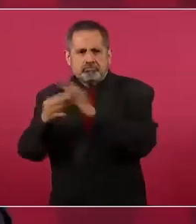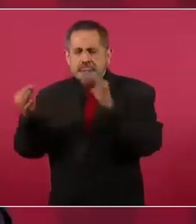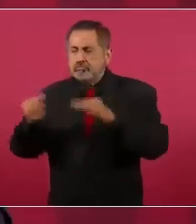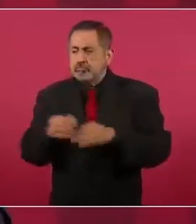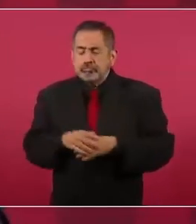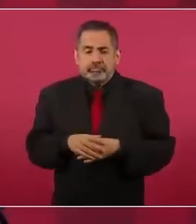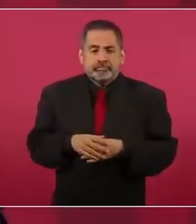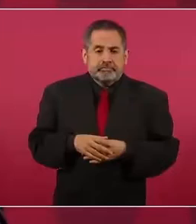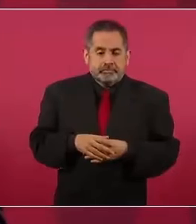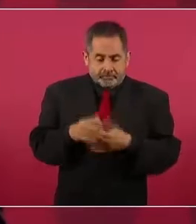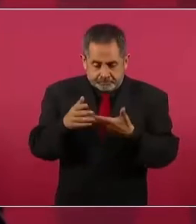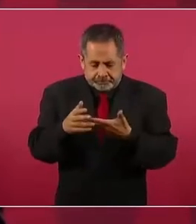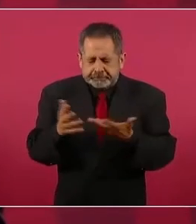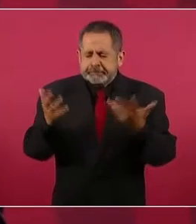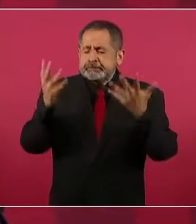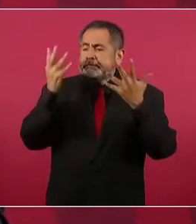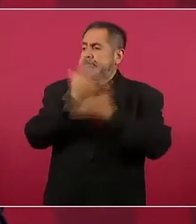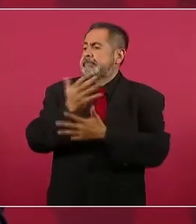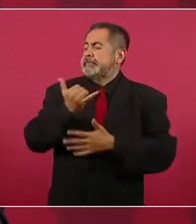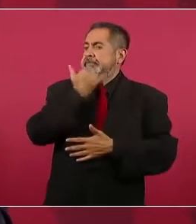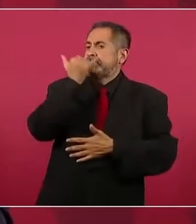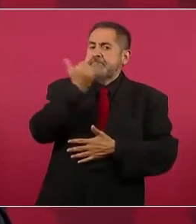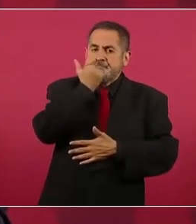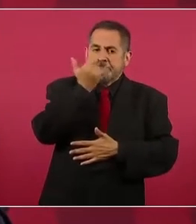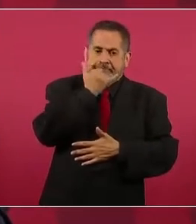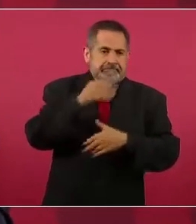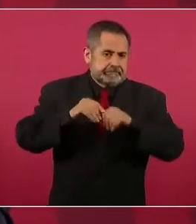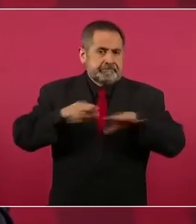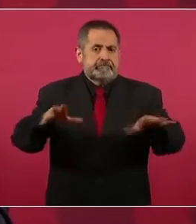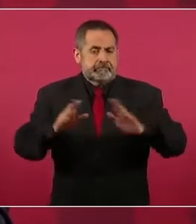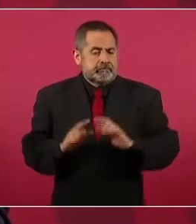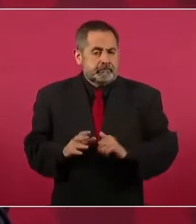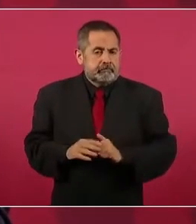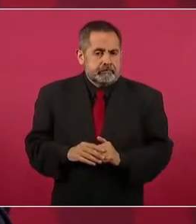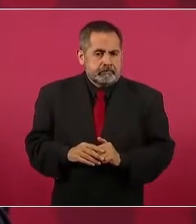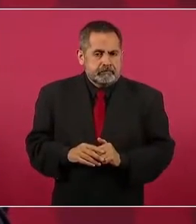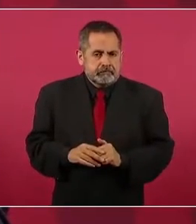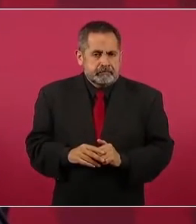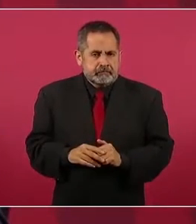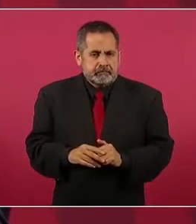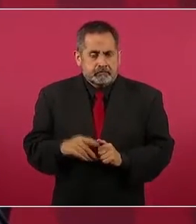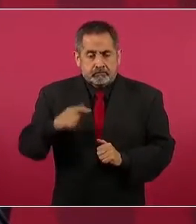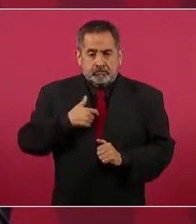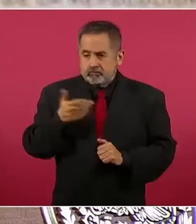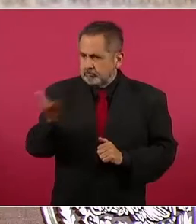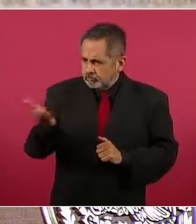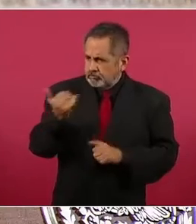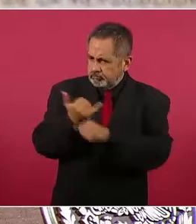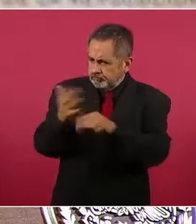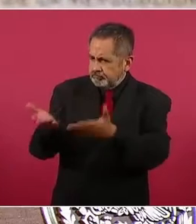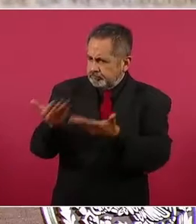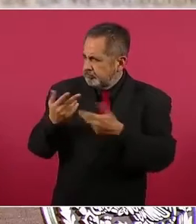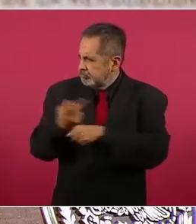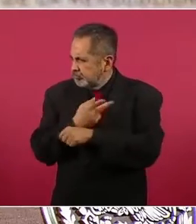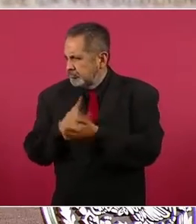que se dieron cuenta de que era un error, porque yo pedí informes,